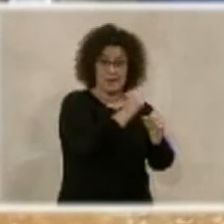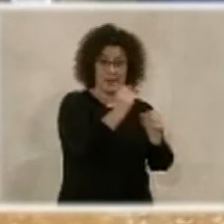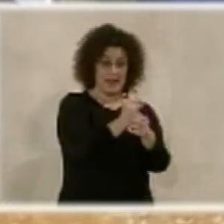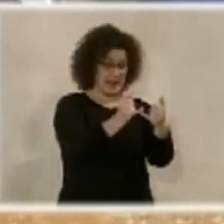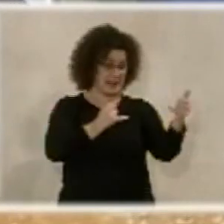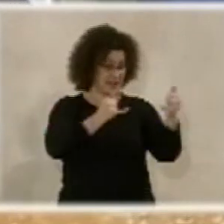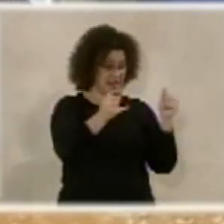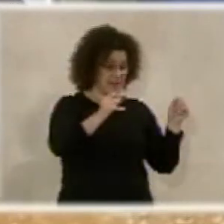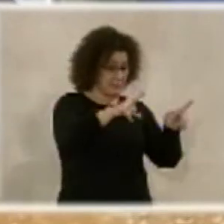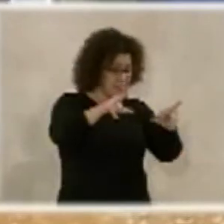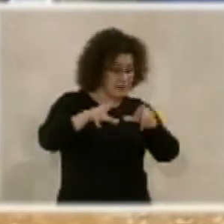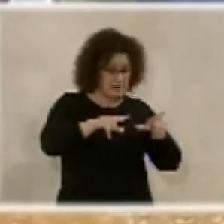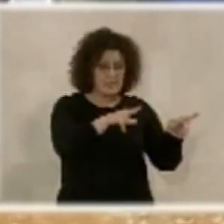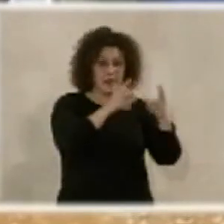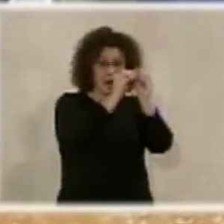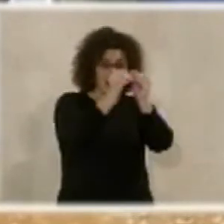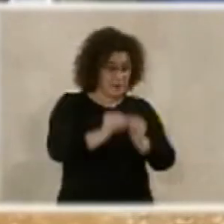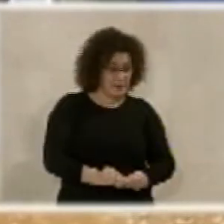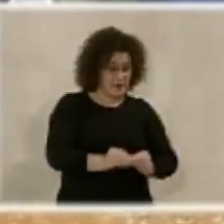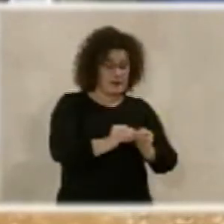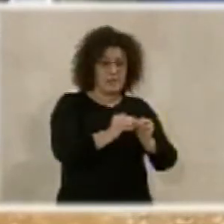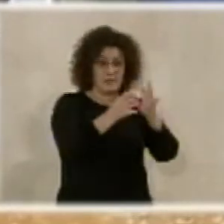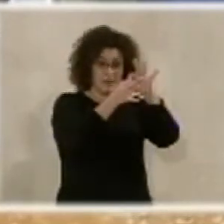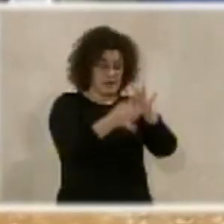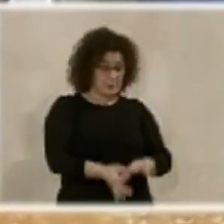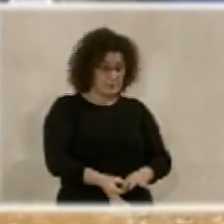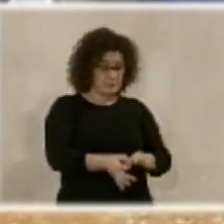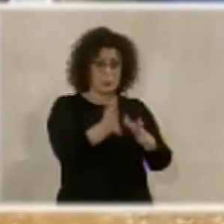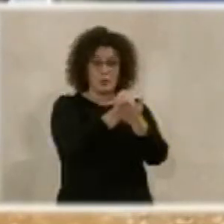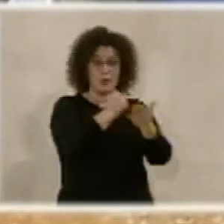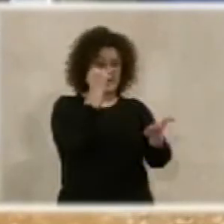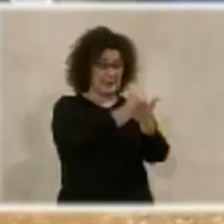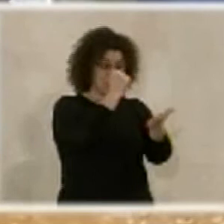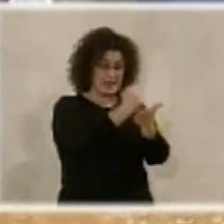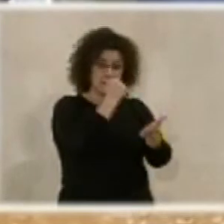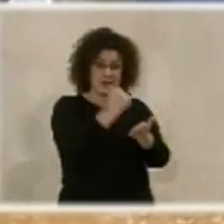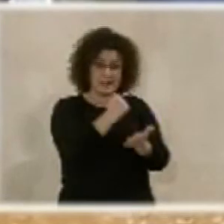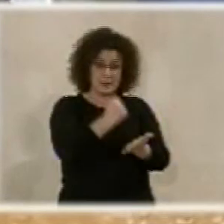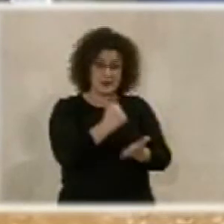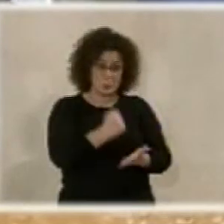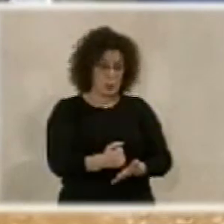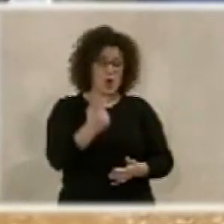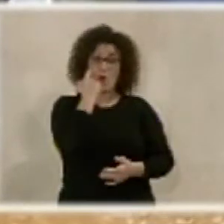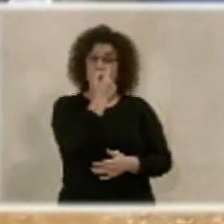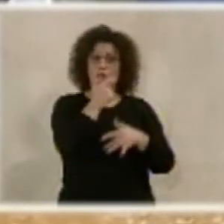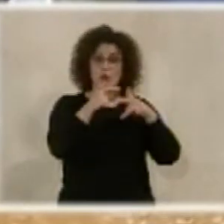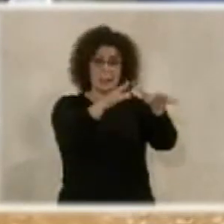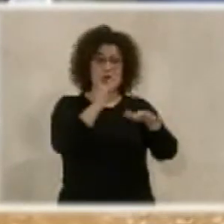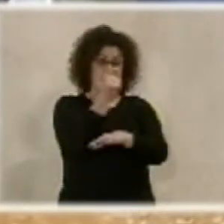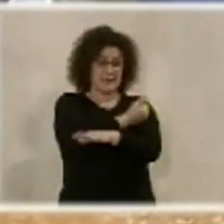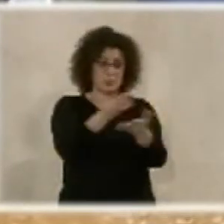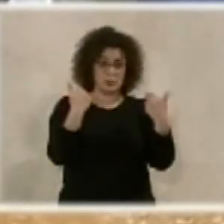Todos los linderos hicimos una relación de las inscripciones registrales y estuvimos con el notario y con el registrador